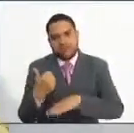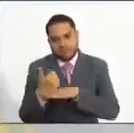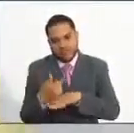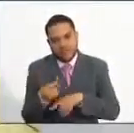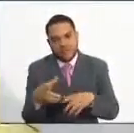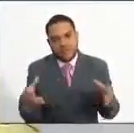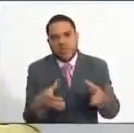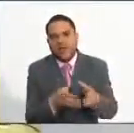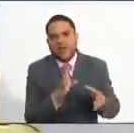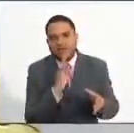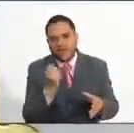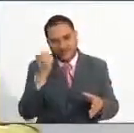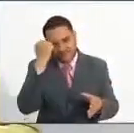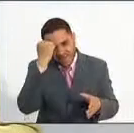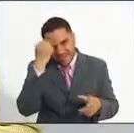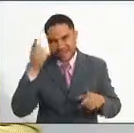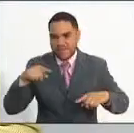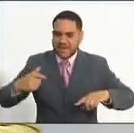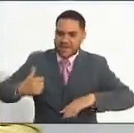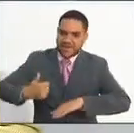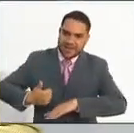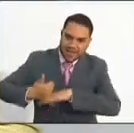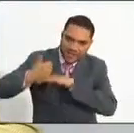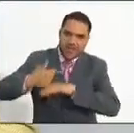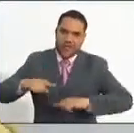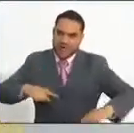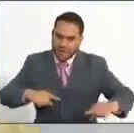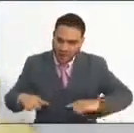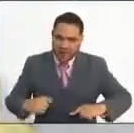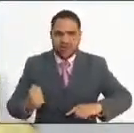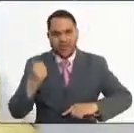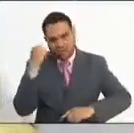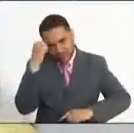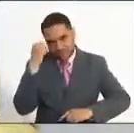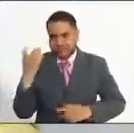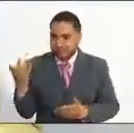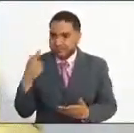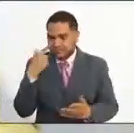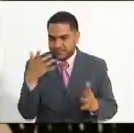va la etapa final en que se encuentra este proceso de selección? Adelante.